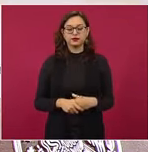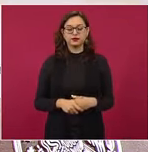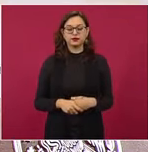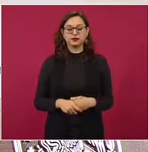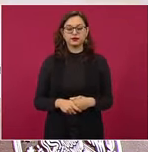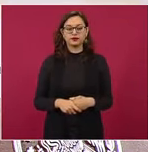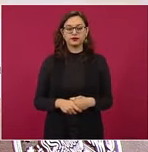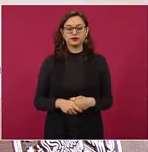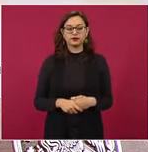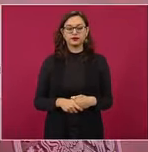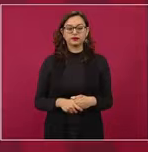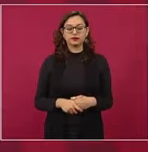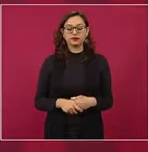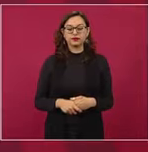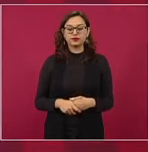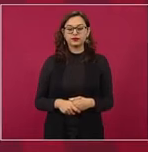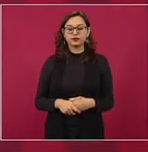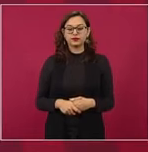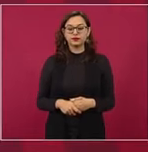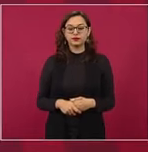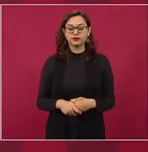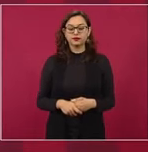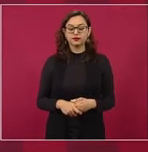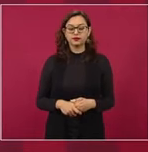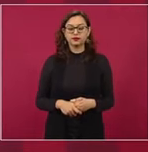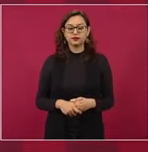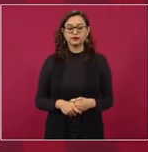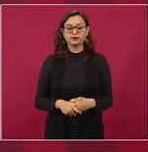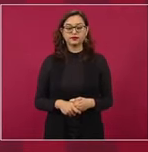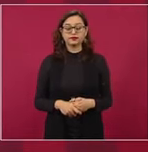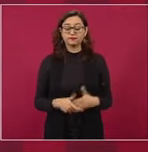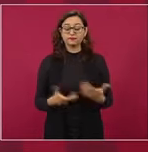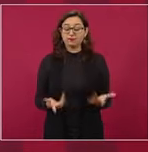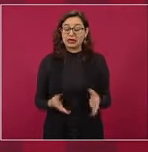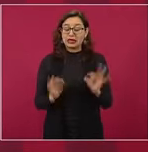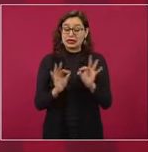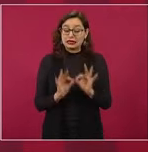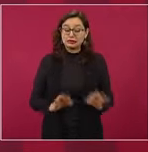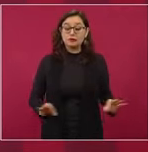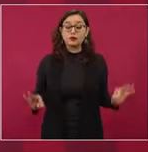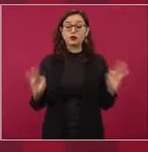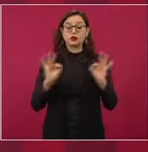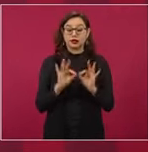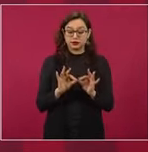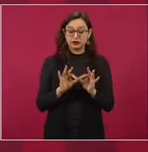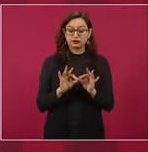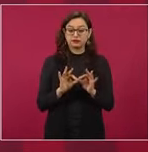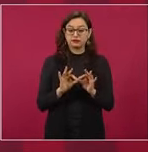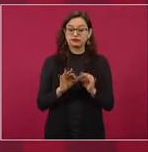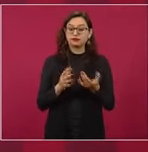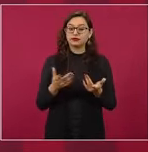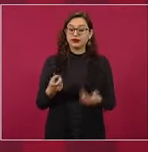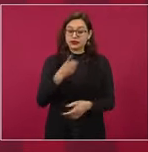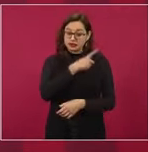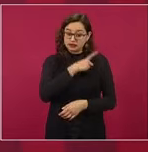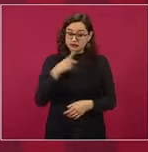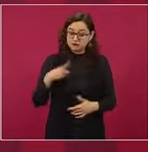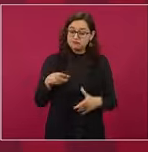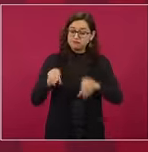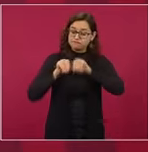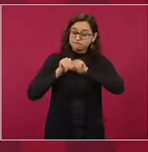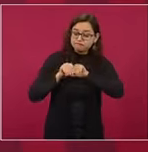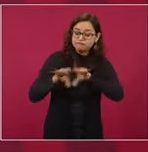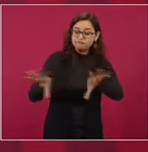logramos estigmatizar lo suficiente la corrupción,